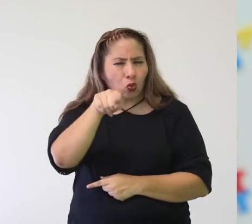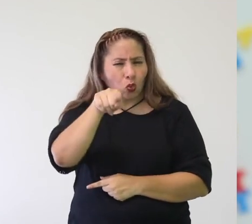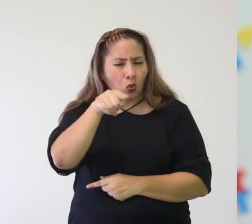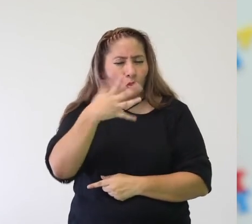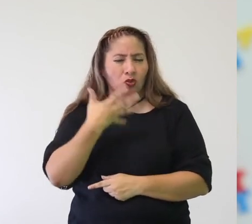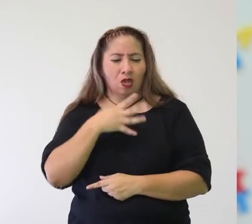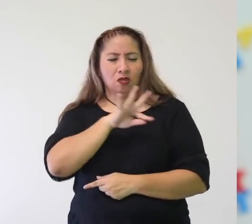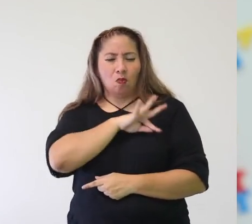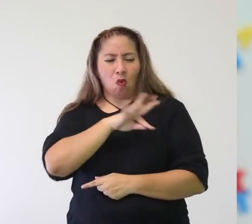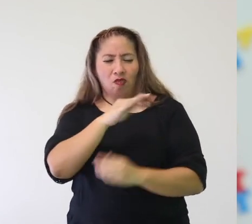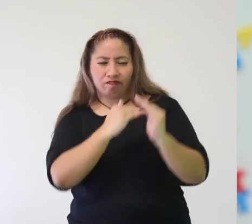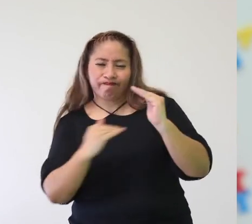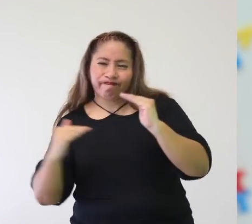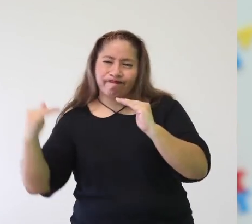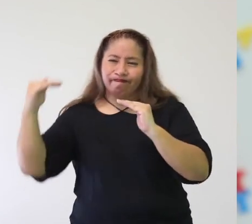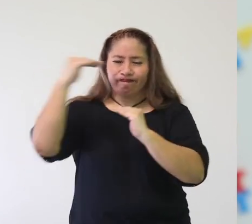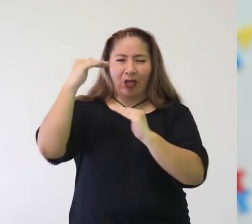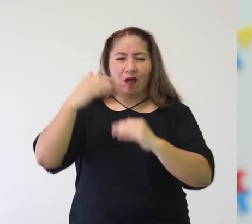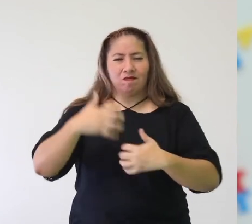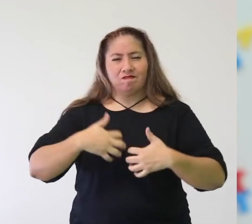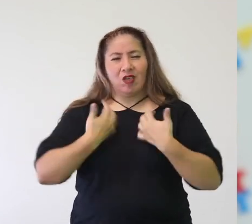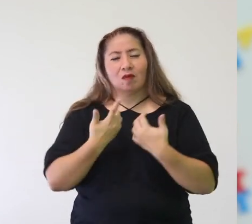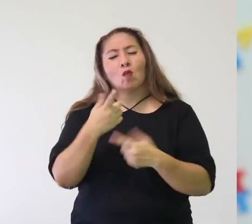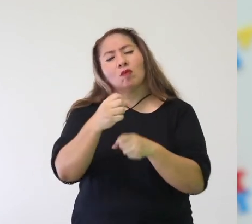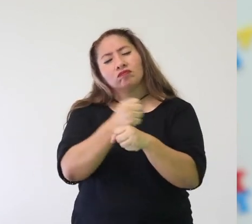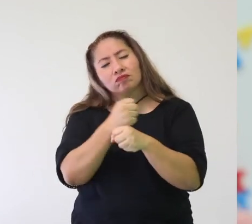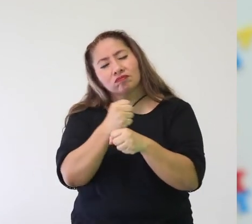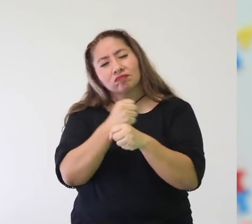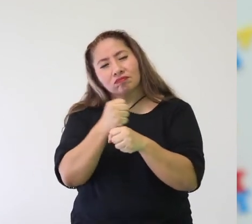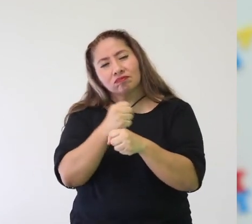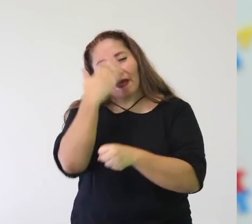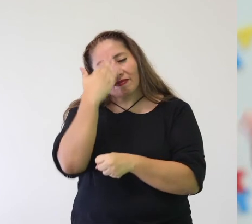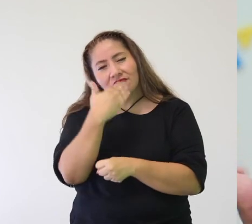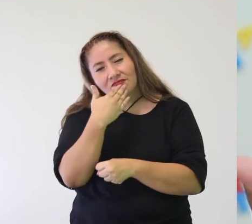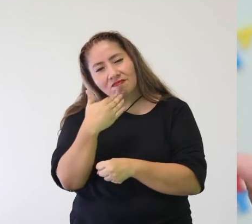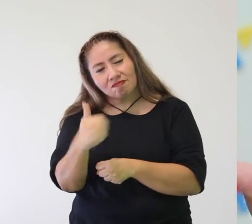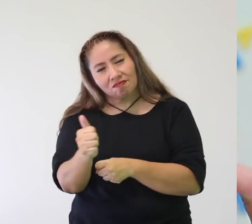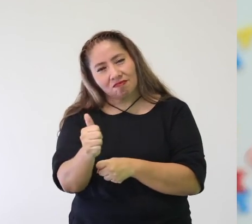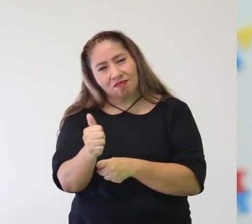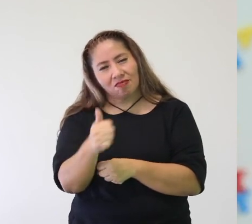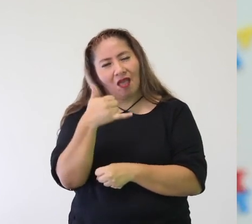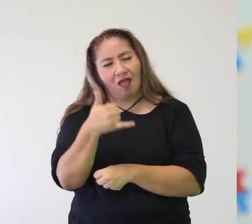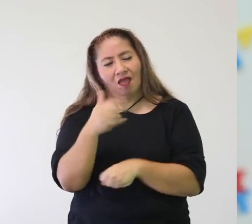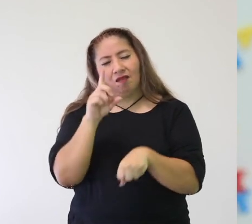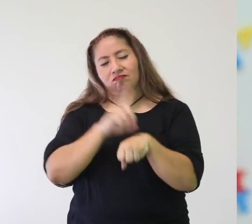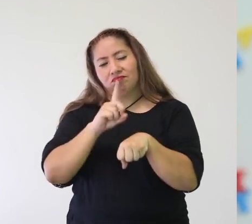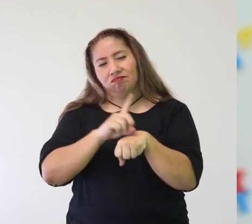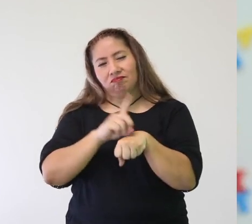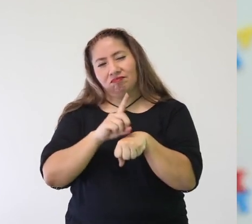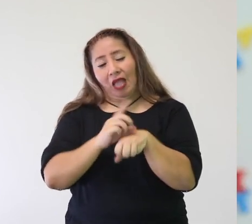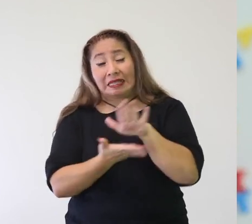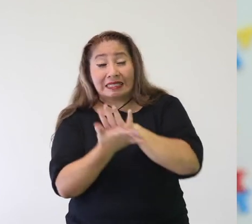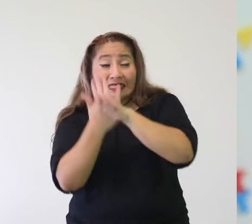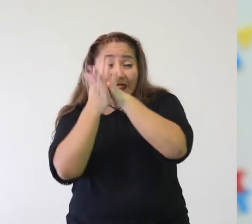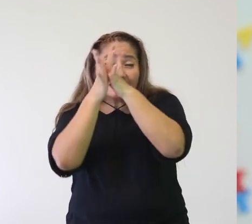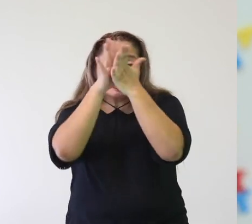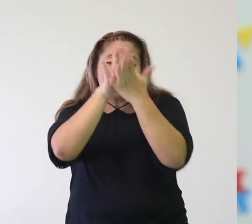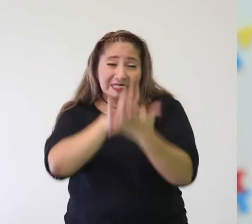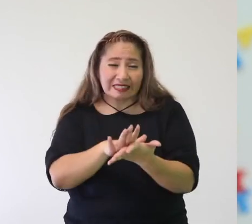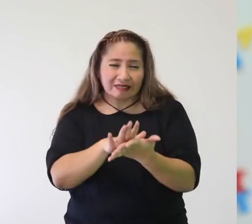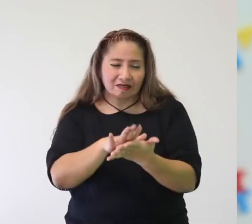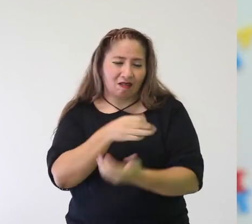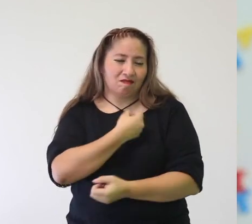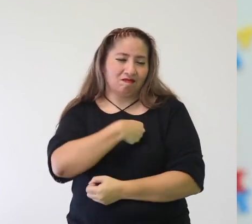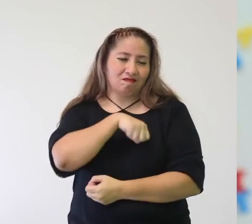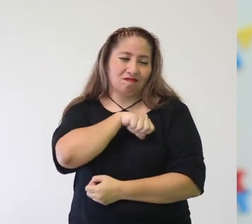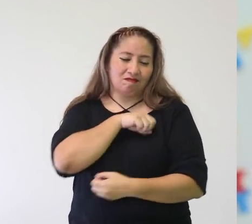tienes poder sobre el estrés. Comienza a practicar estos sencillos hábitos y comenzarás a ver ese cambio